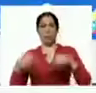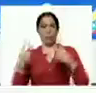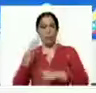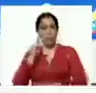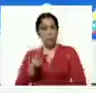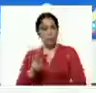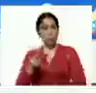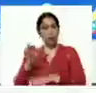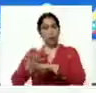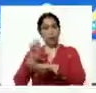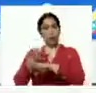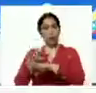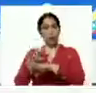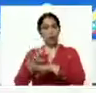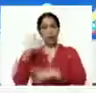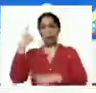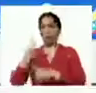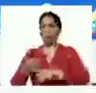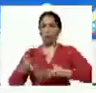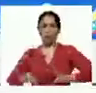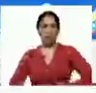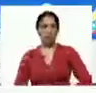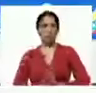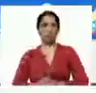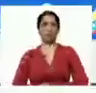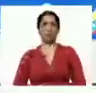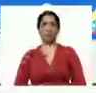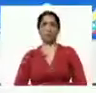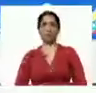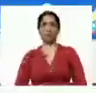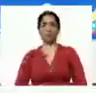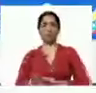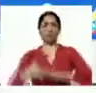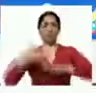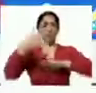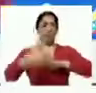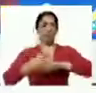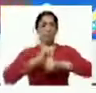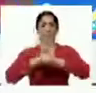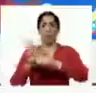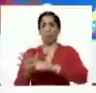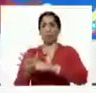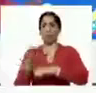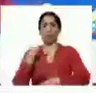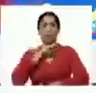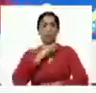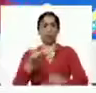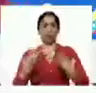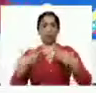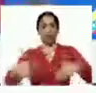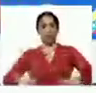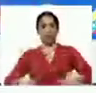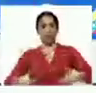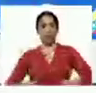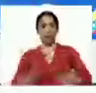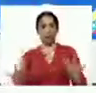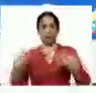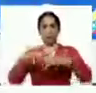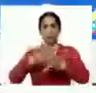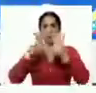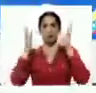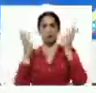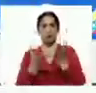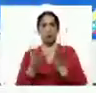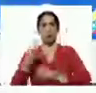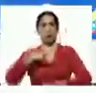visión de la economía debe nacer en la post pandemia del coronavirus con el esfuerzo integrado del mundo